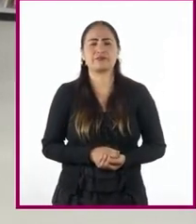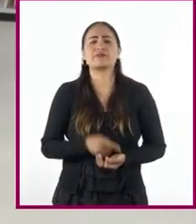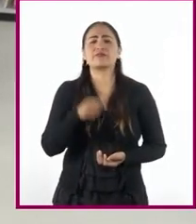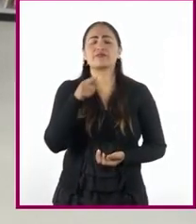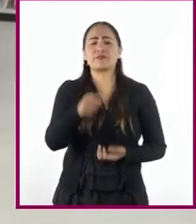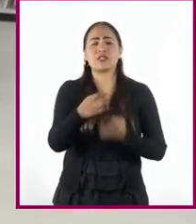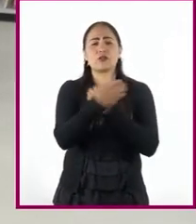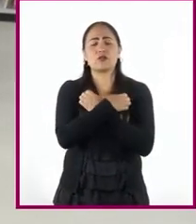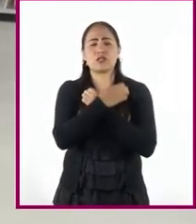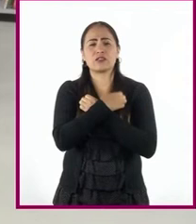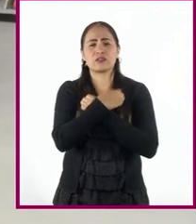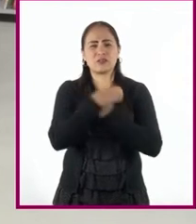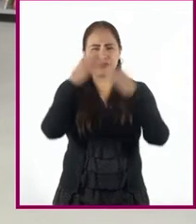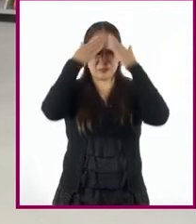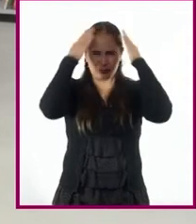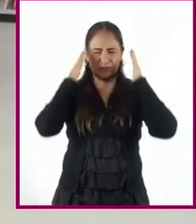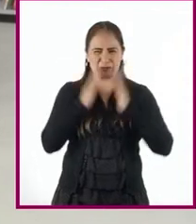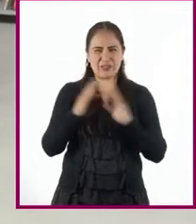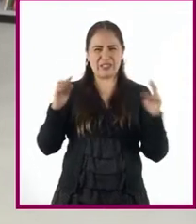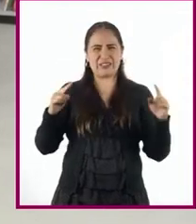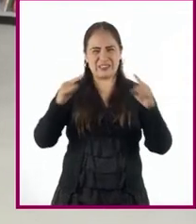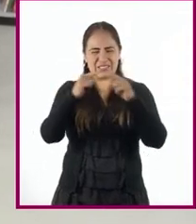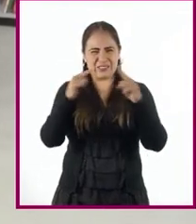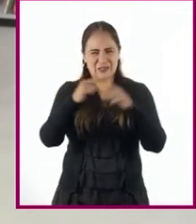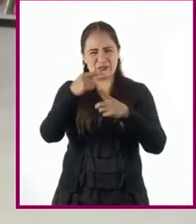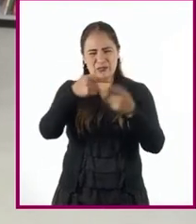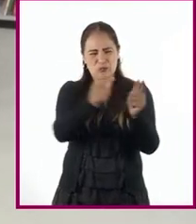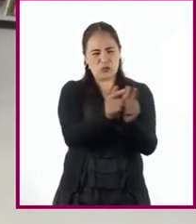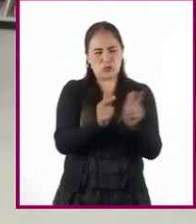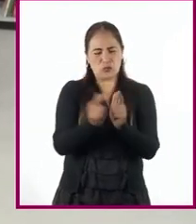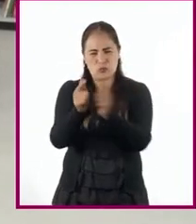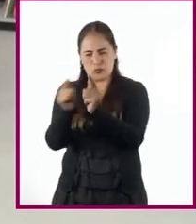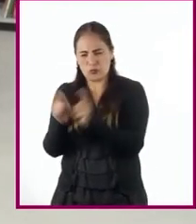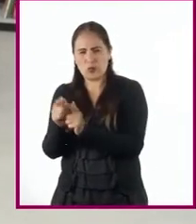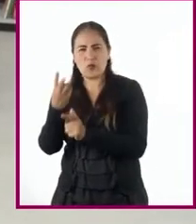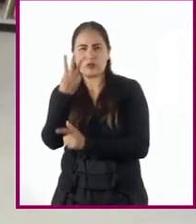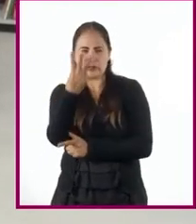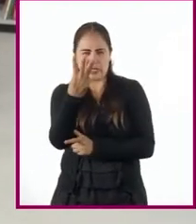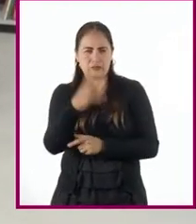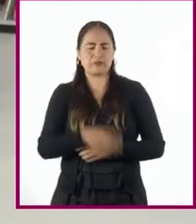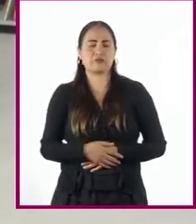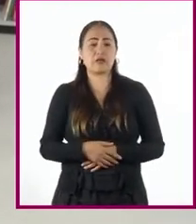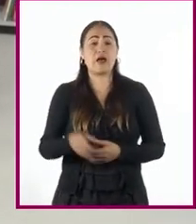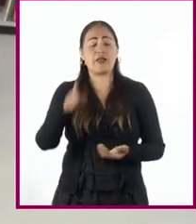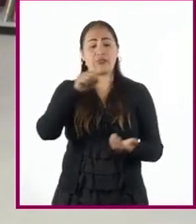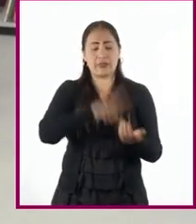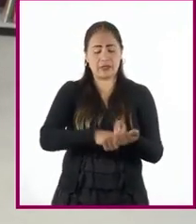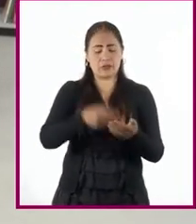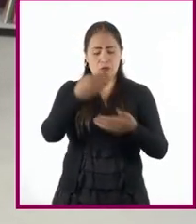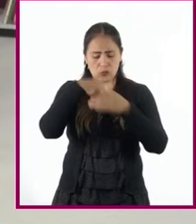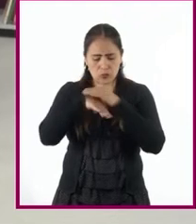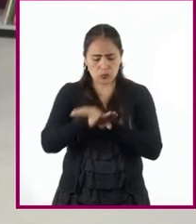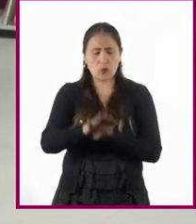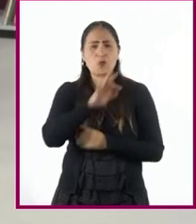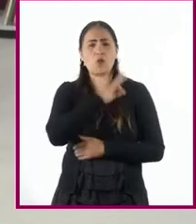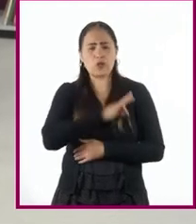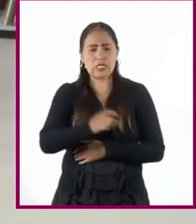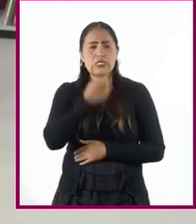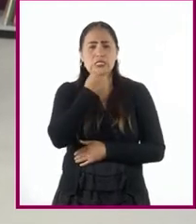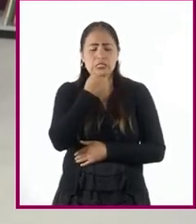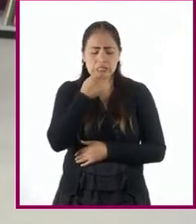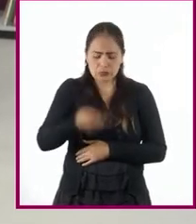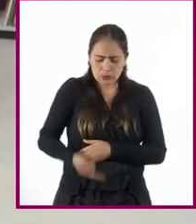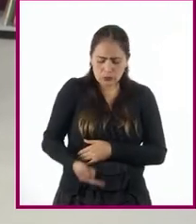principalmente por religiosas domínicas y franciscanas. En los conventos se aceptaban como internas a niñas